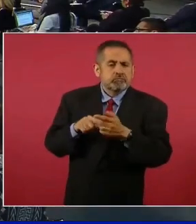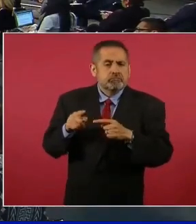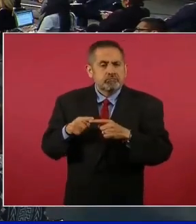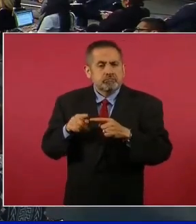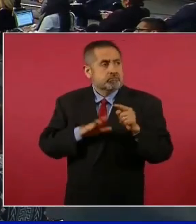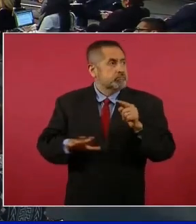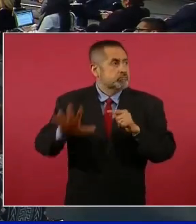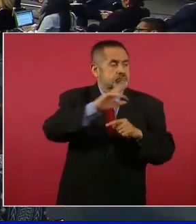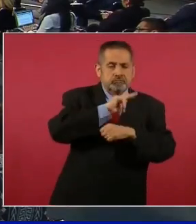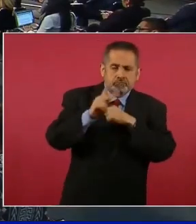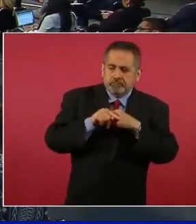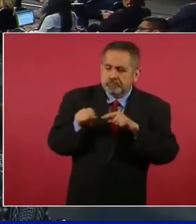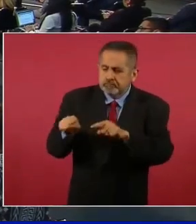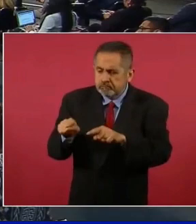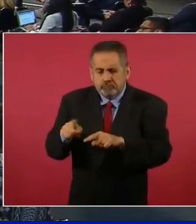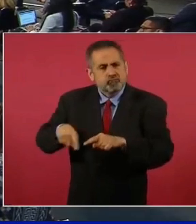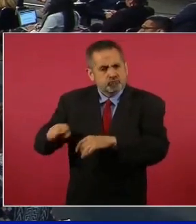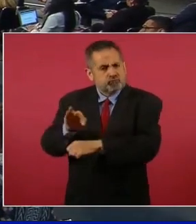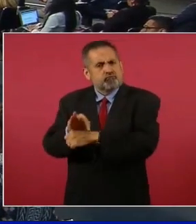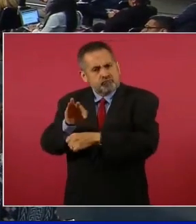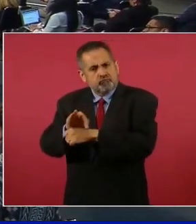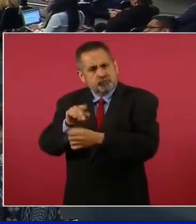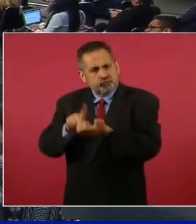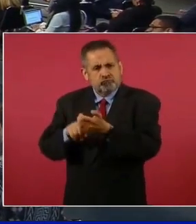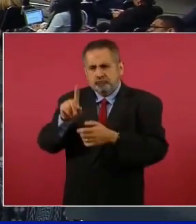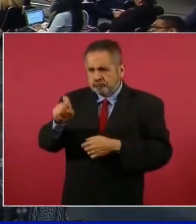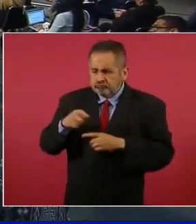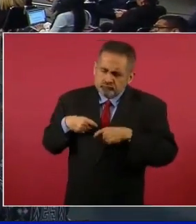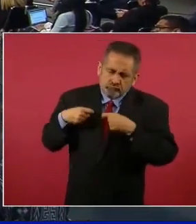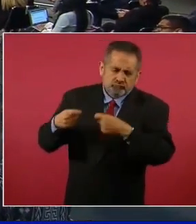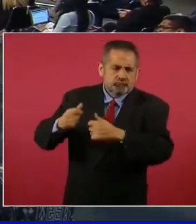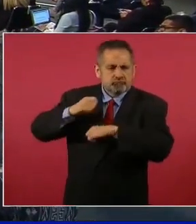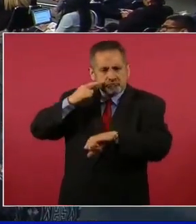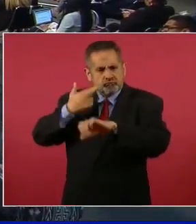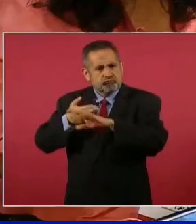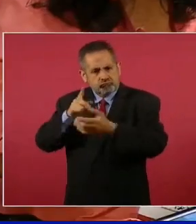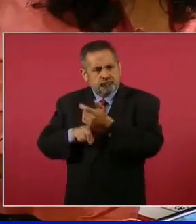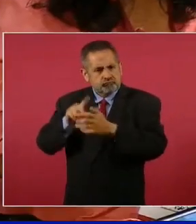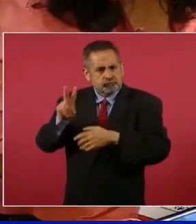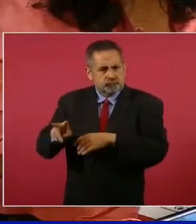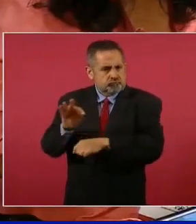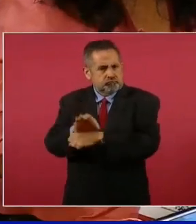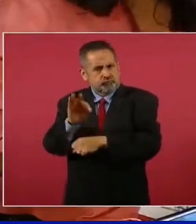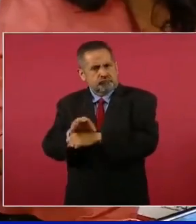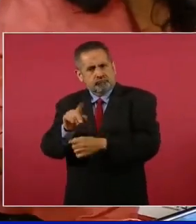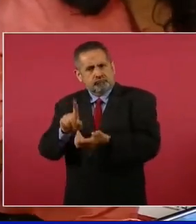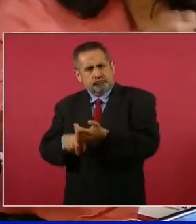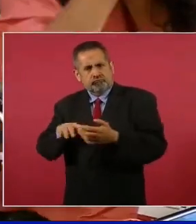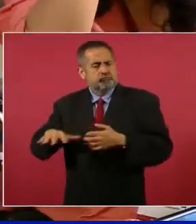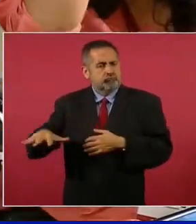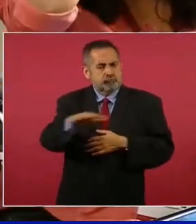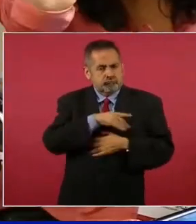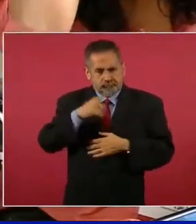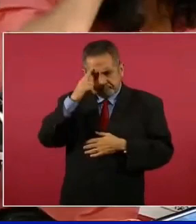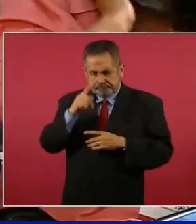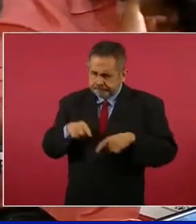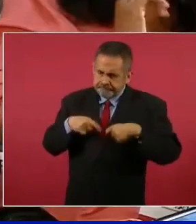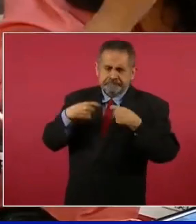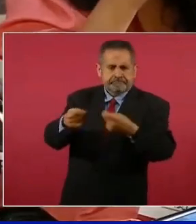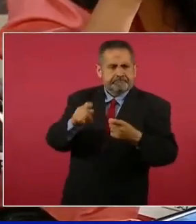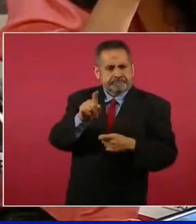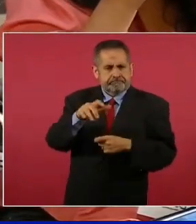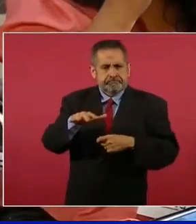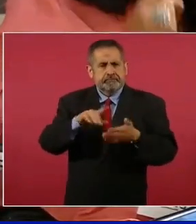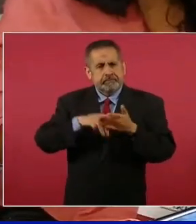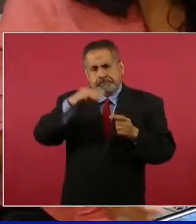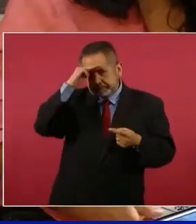y ancho del país como defensores del agua, como voceros de las causas ciudadanas para el acceso al agua, la gente